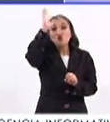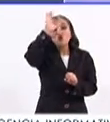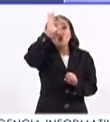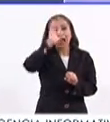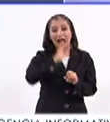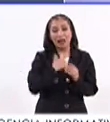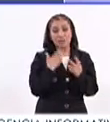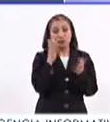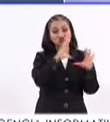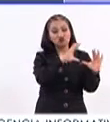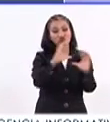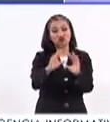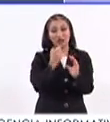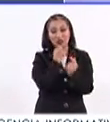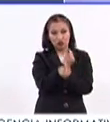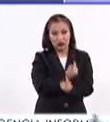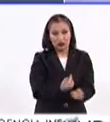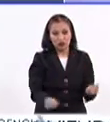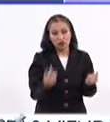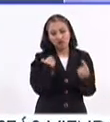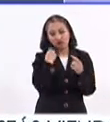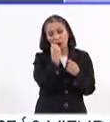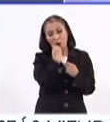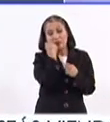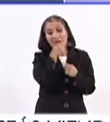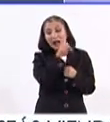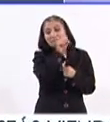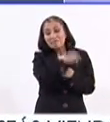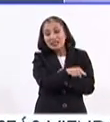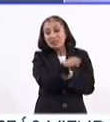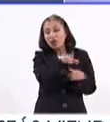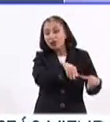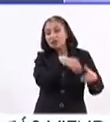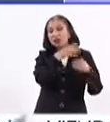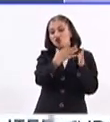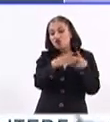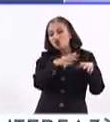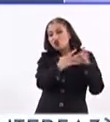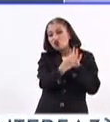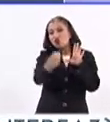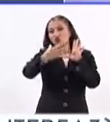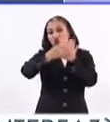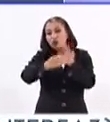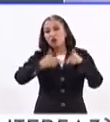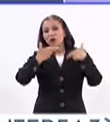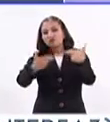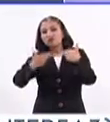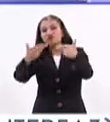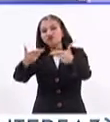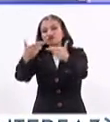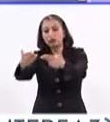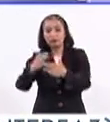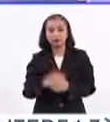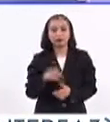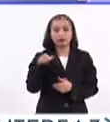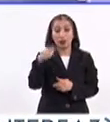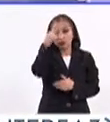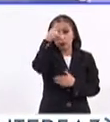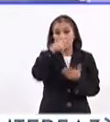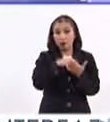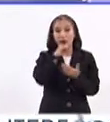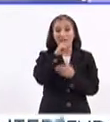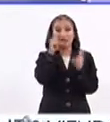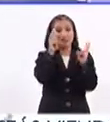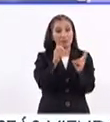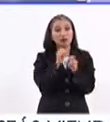inculcar en nuestras nuevas generaciones, para que a su vez se vaya permeando a las siguientes generaciones. Considero que